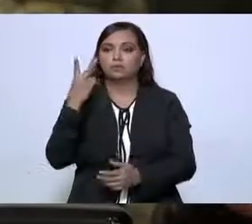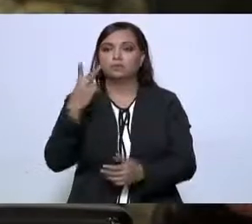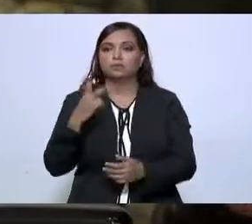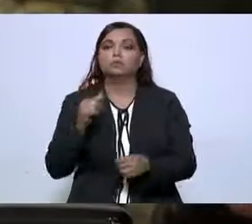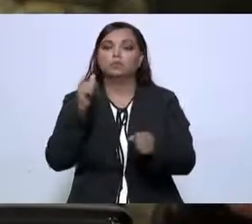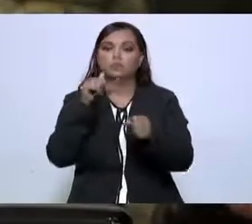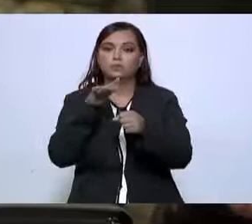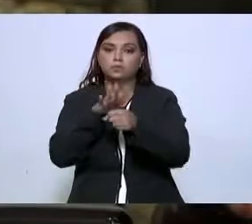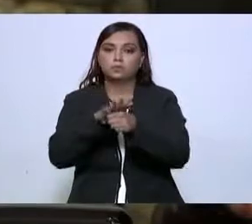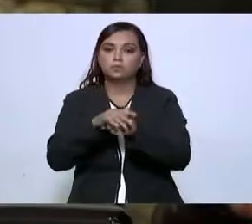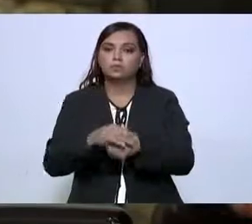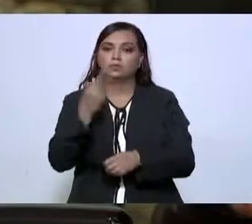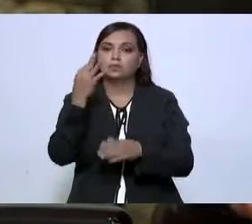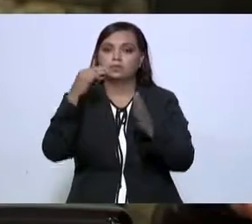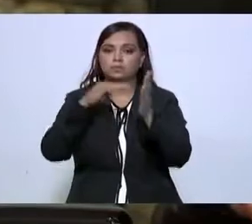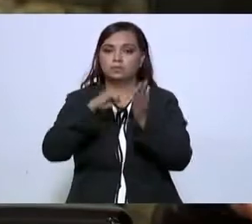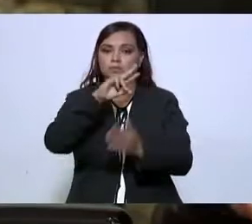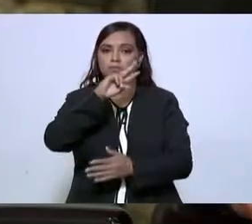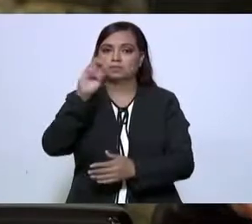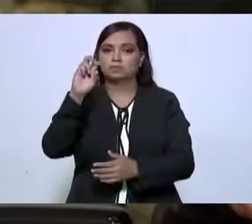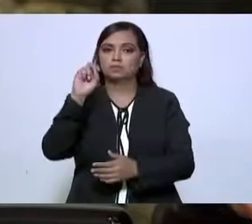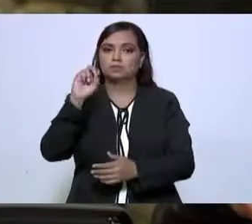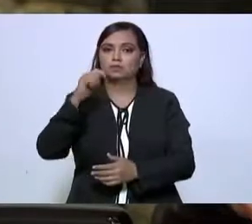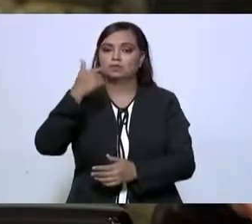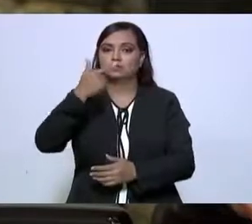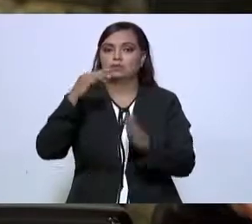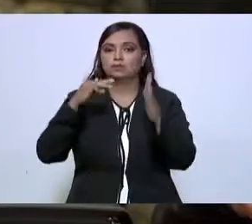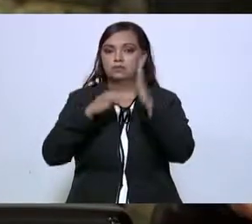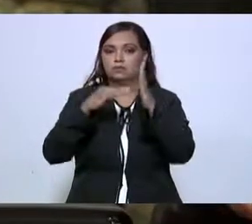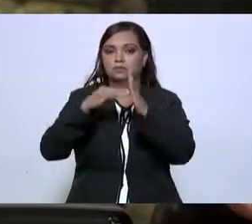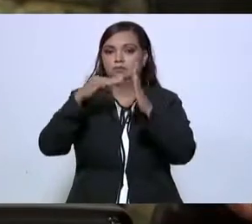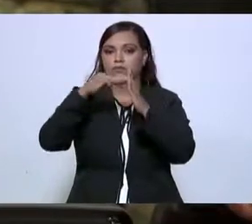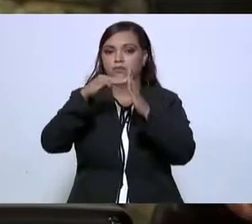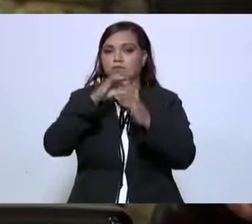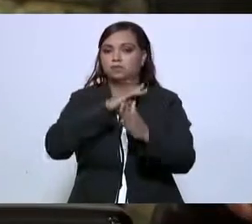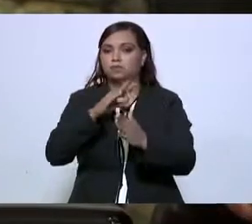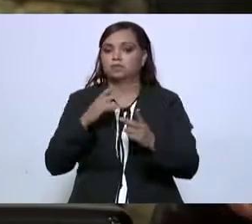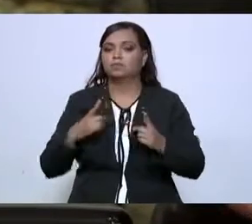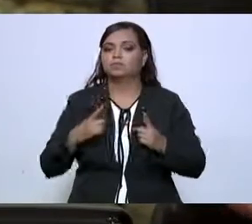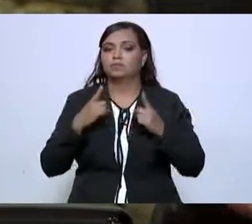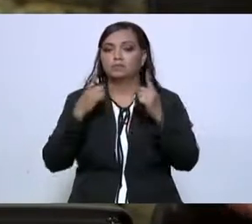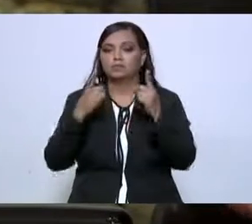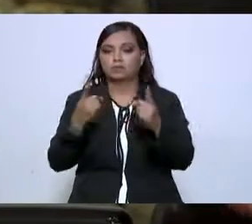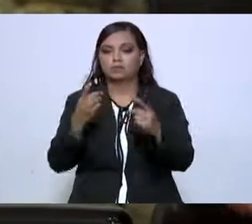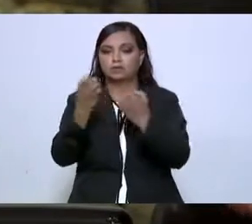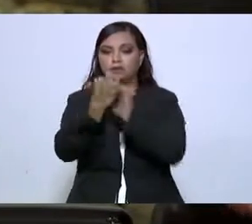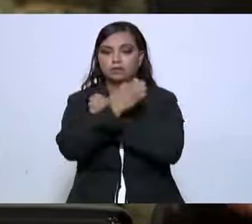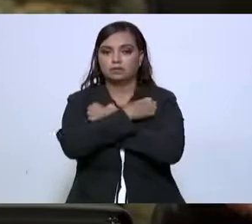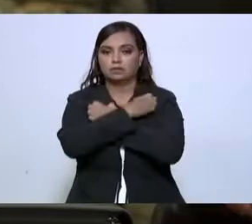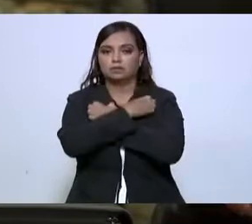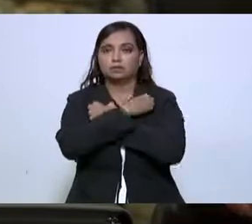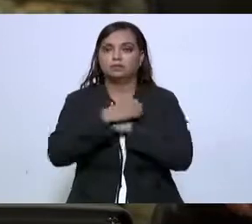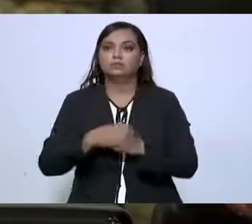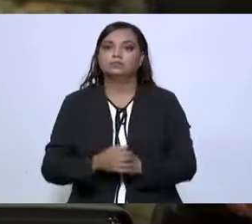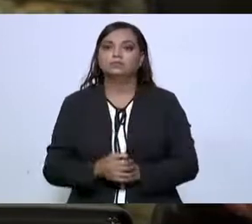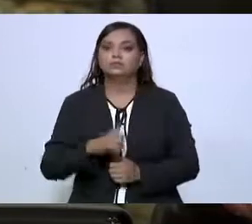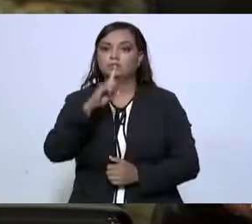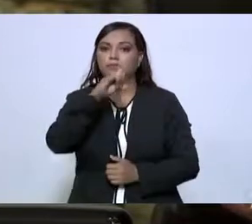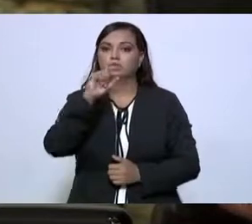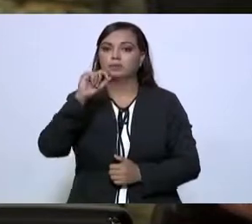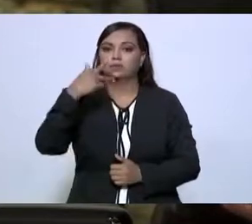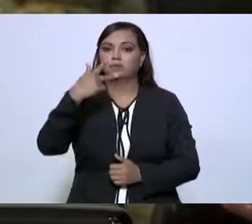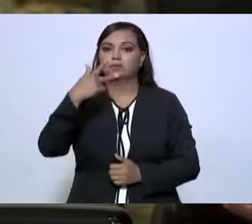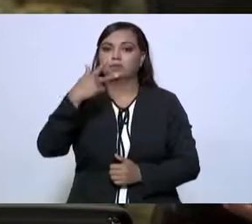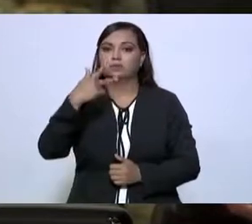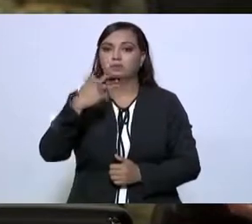de los cuales 3.237 millones se canalizarán a educación, 128